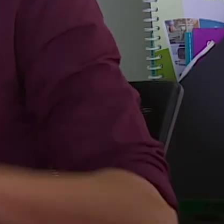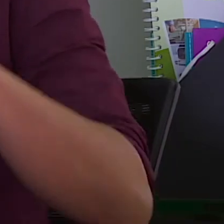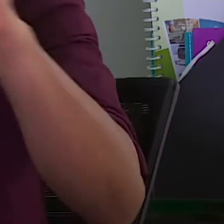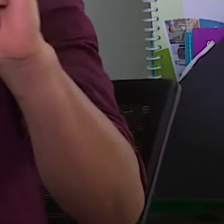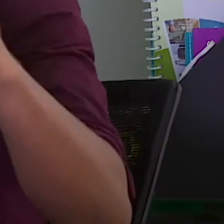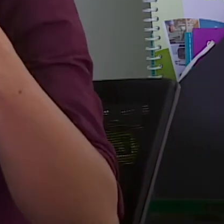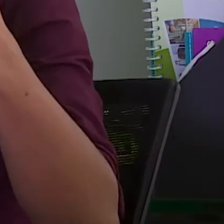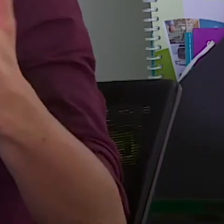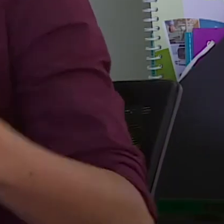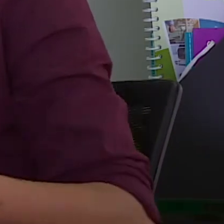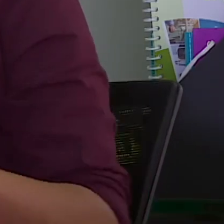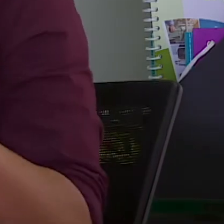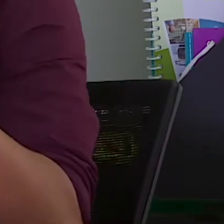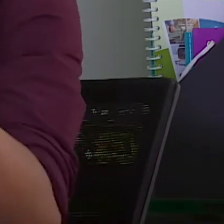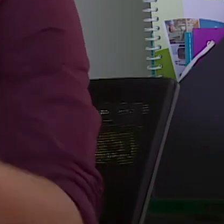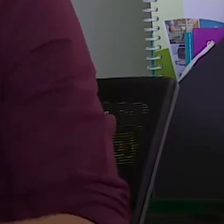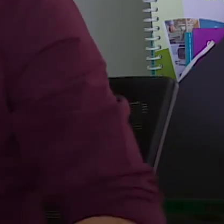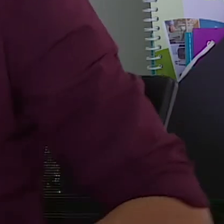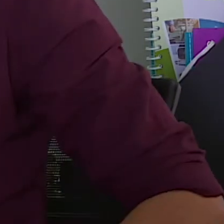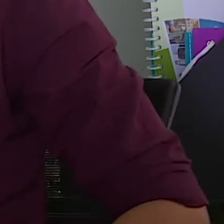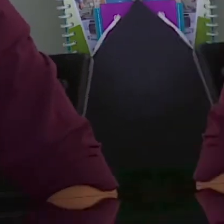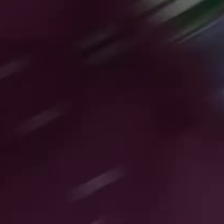acá tenemos su respuesta